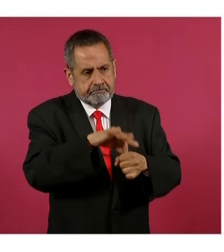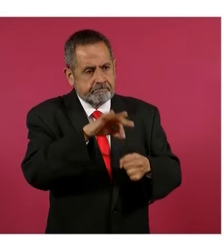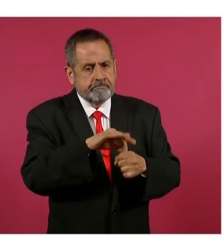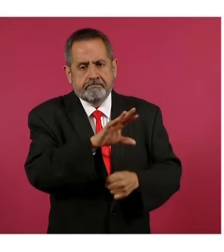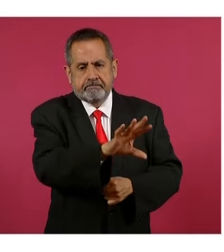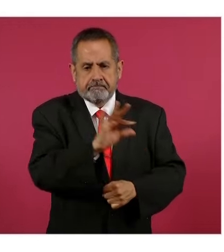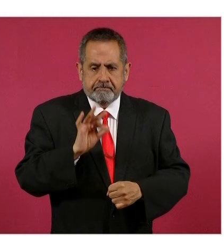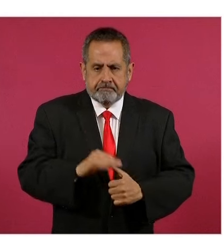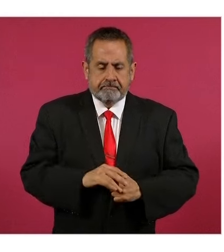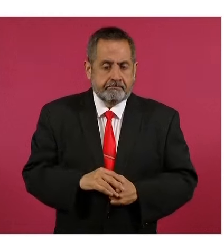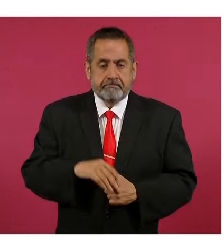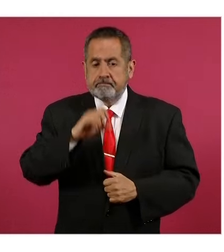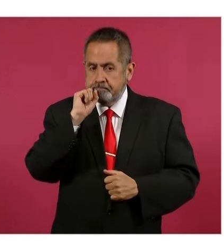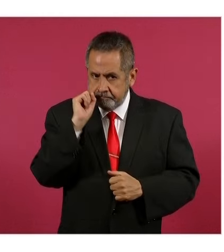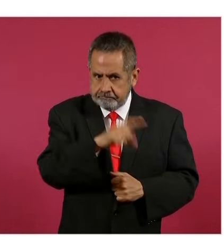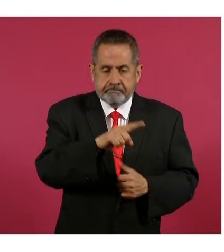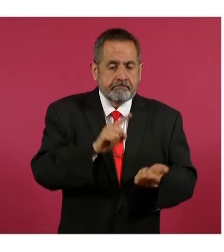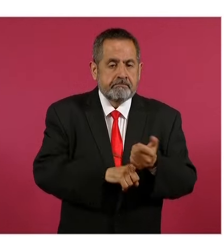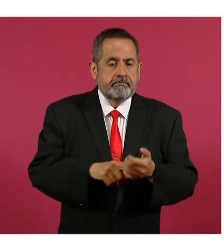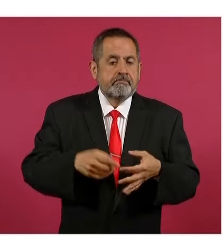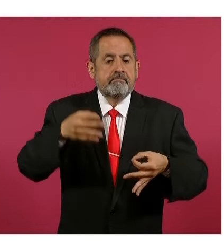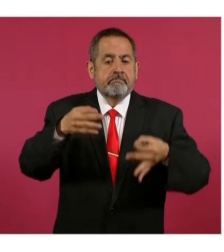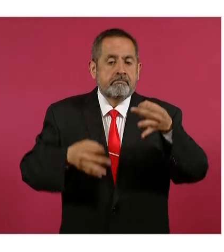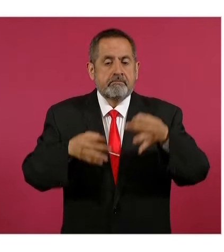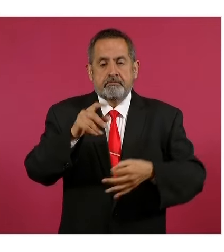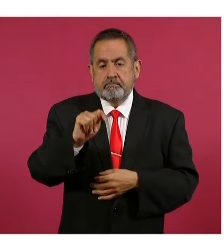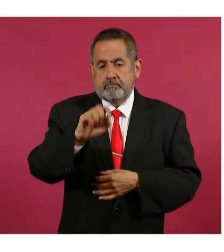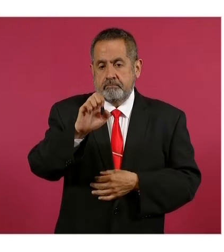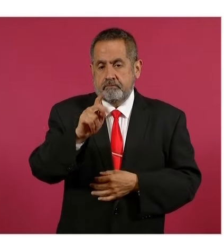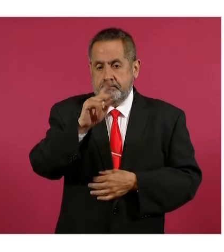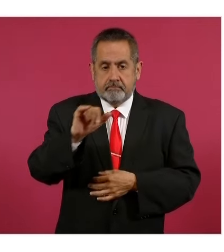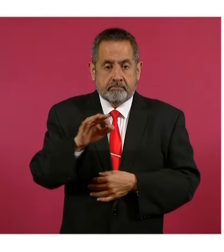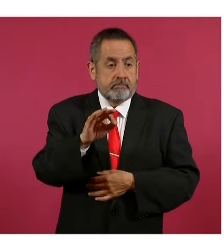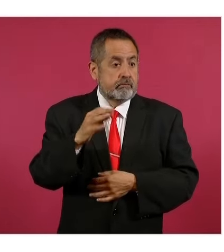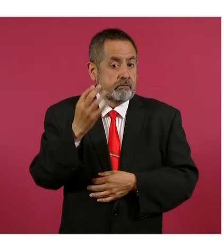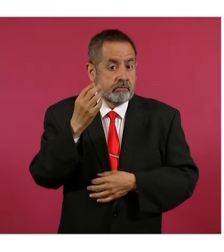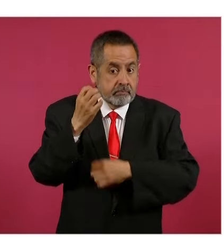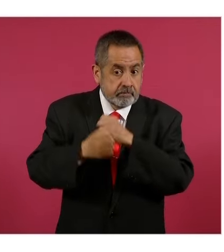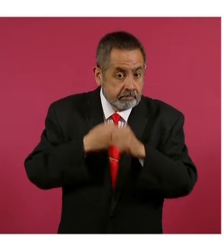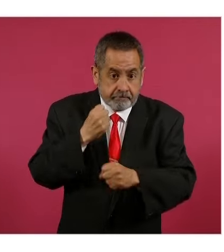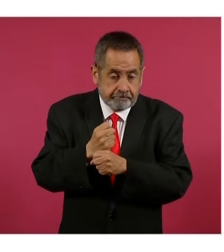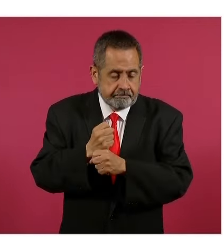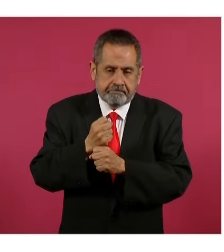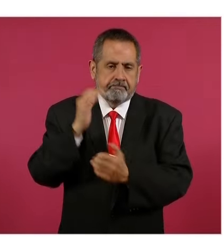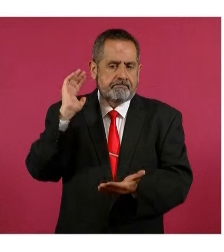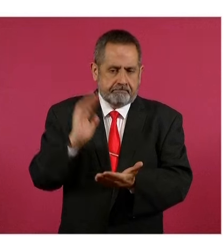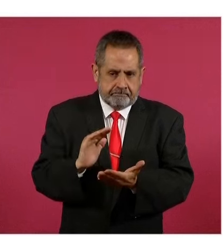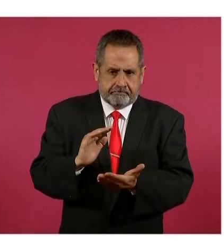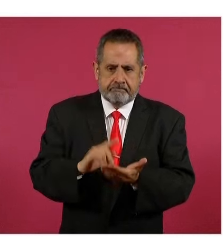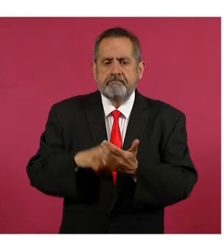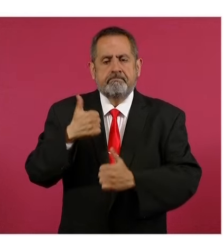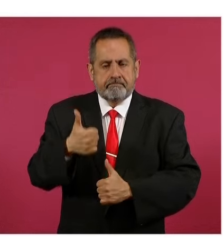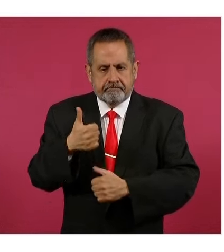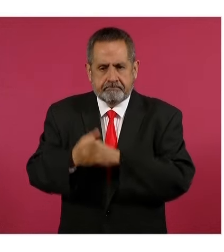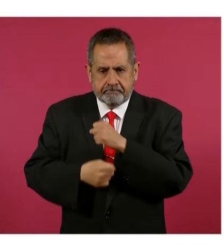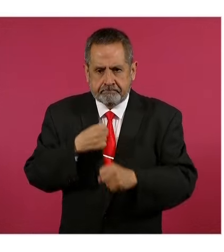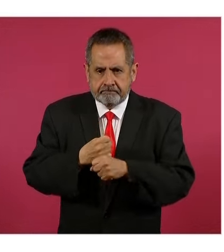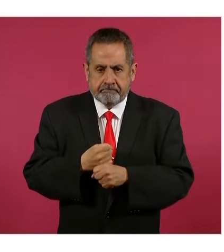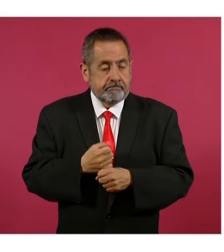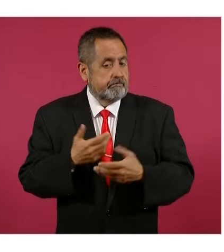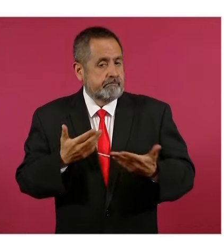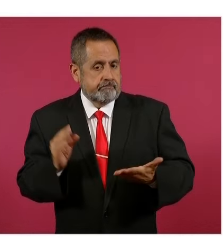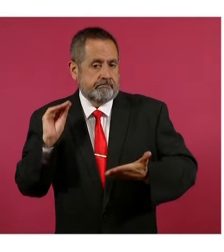También en el caso del Tribunal Electoral, el periodo de los magistrados se reduce de 9 a 6 y se establece que los